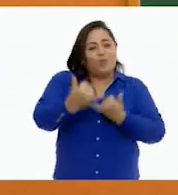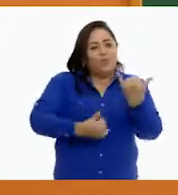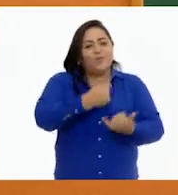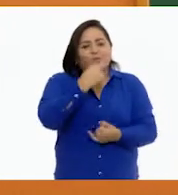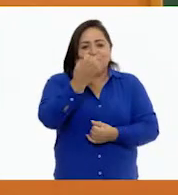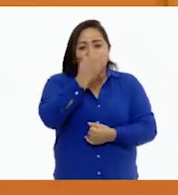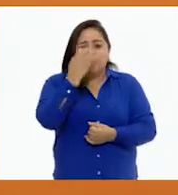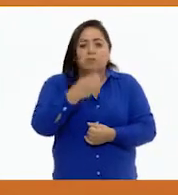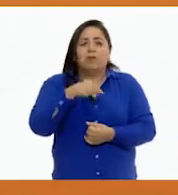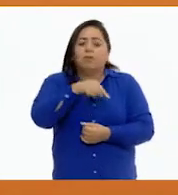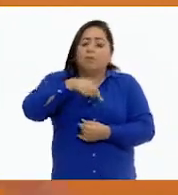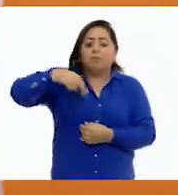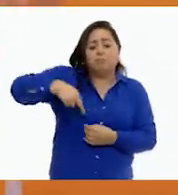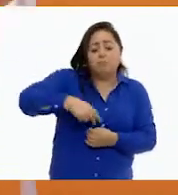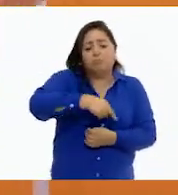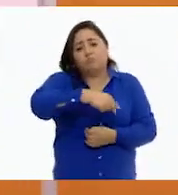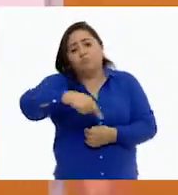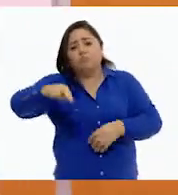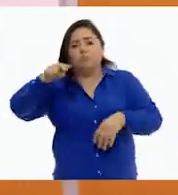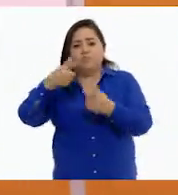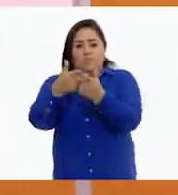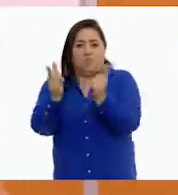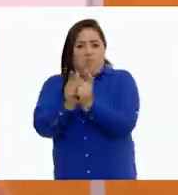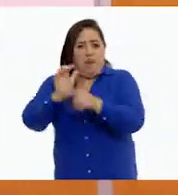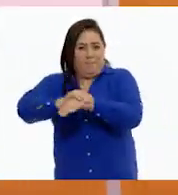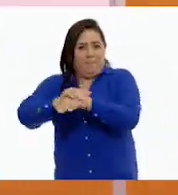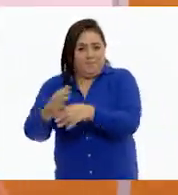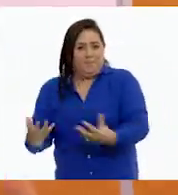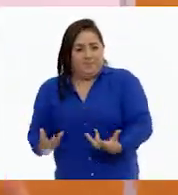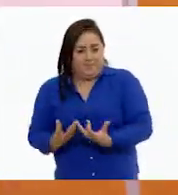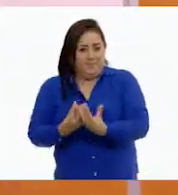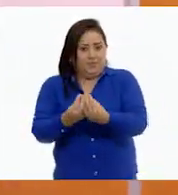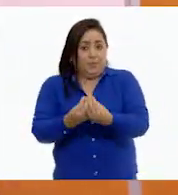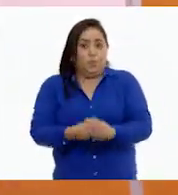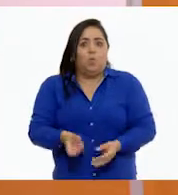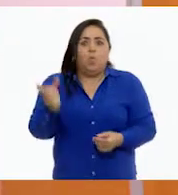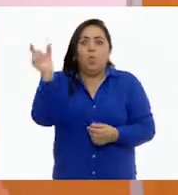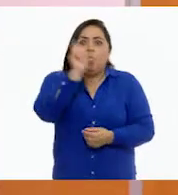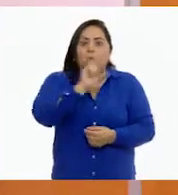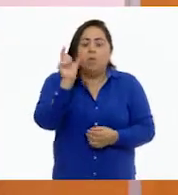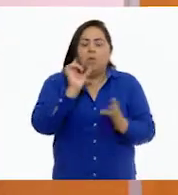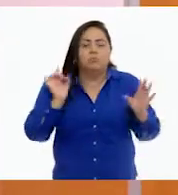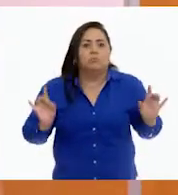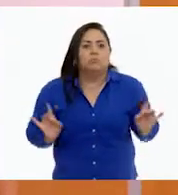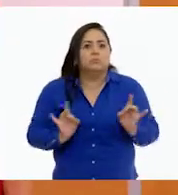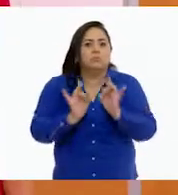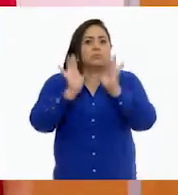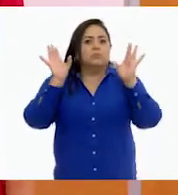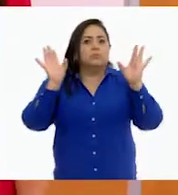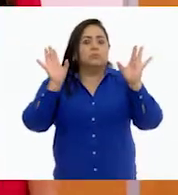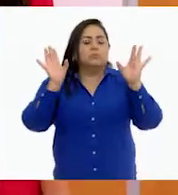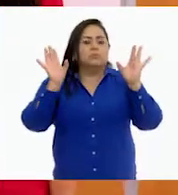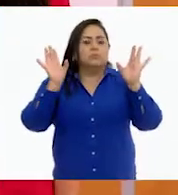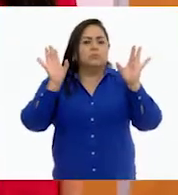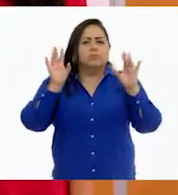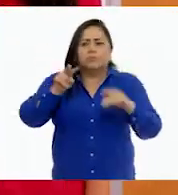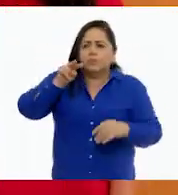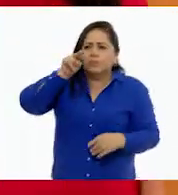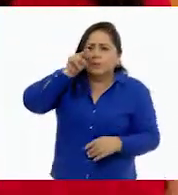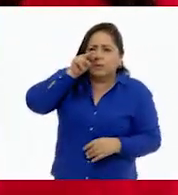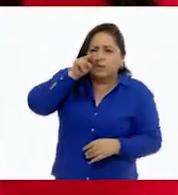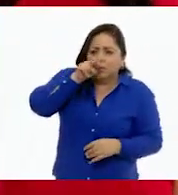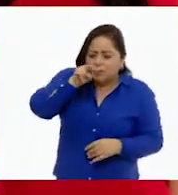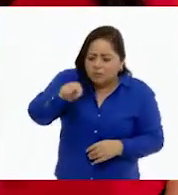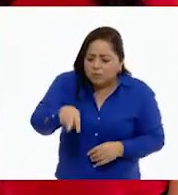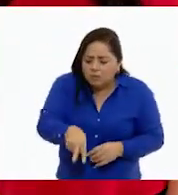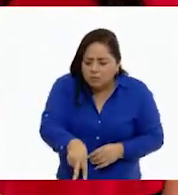y él estaba caminando junto con su grupo de amigos. cuando de repente observa en